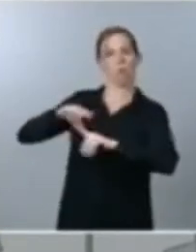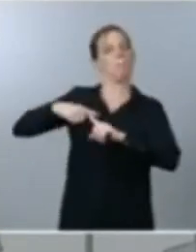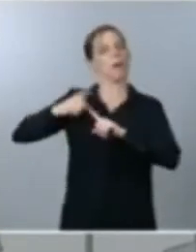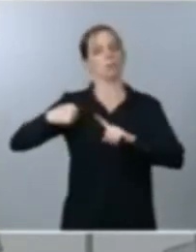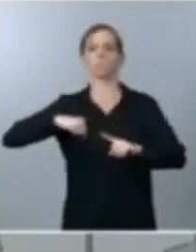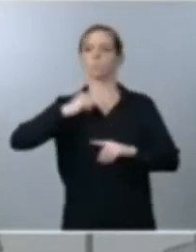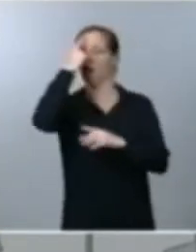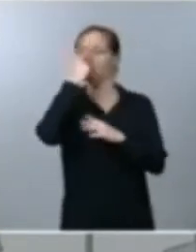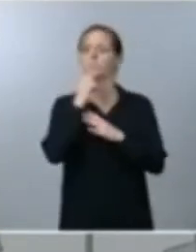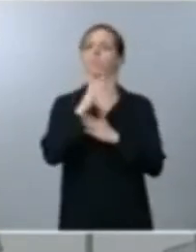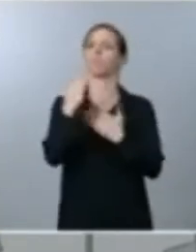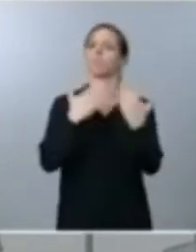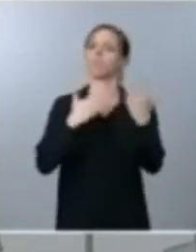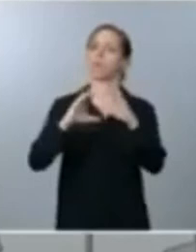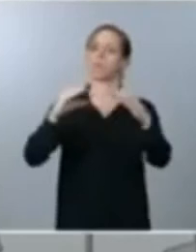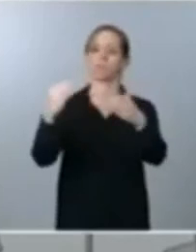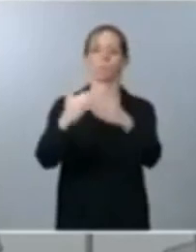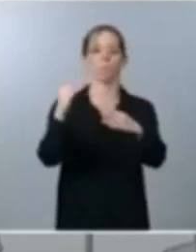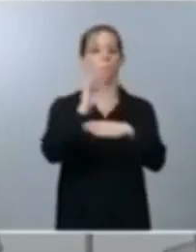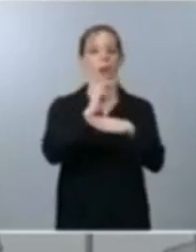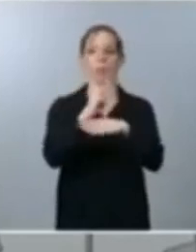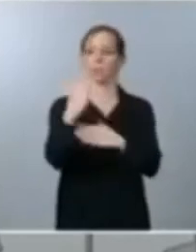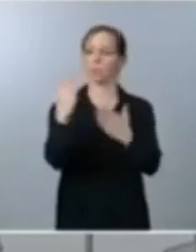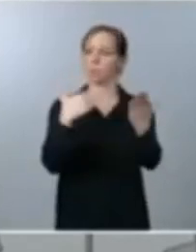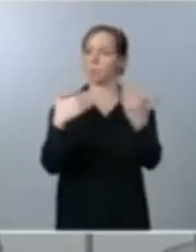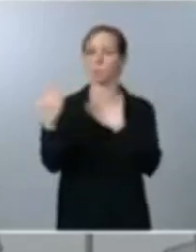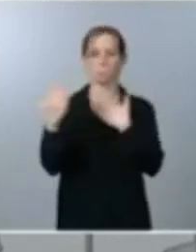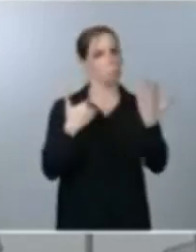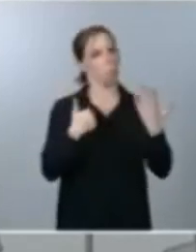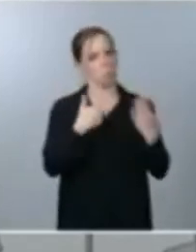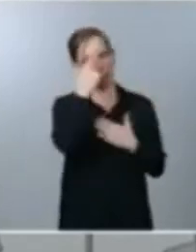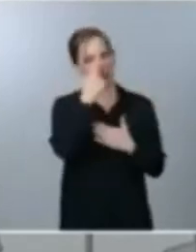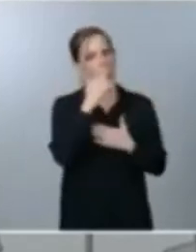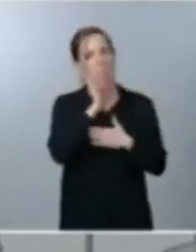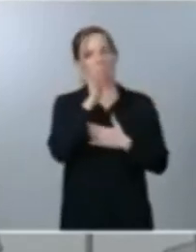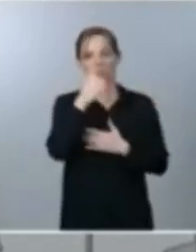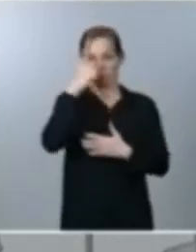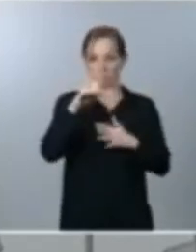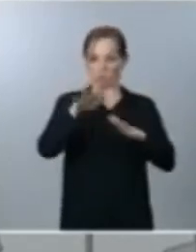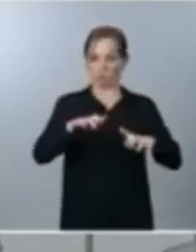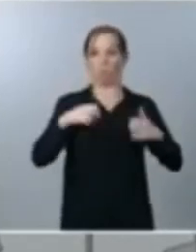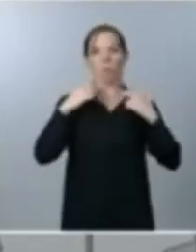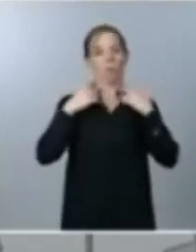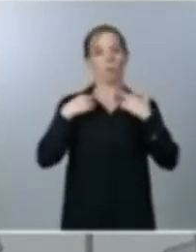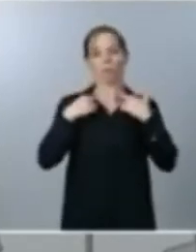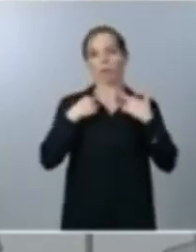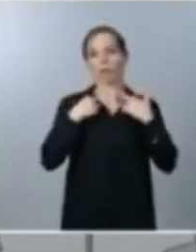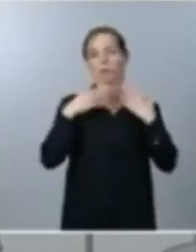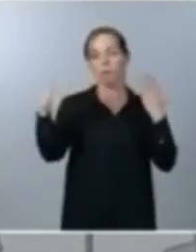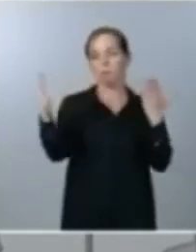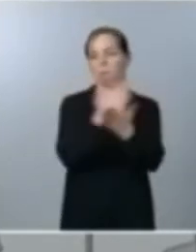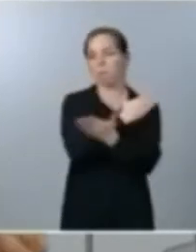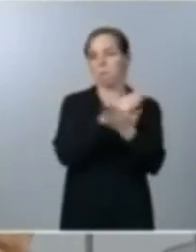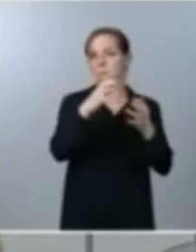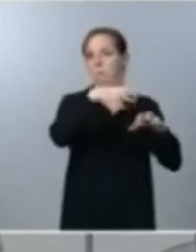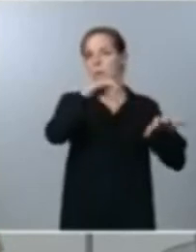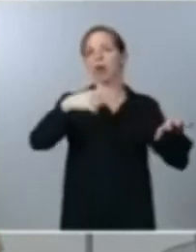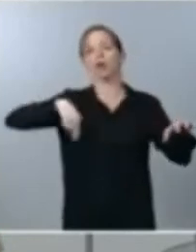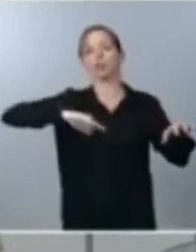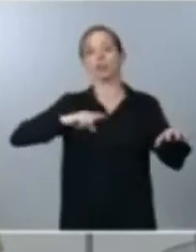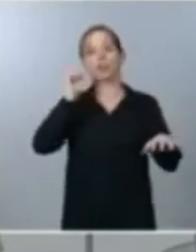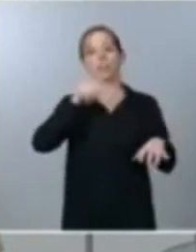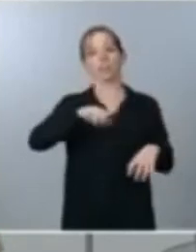fuerzas parlamentarias porque hay una fragmentación política en el congreso que es evidente nosotros representamos 155 escaños son